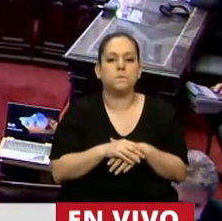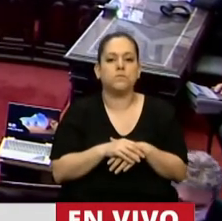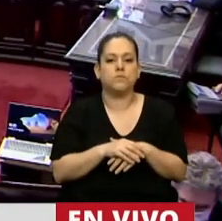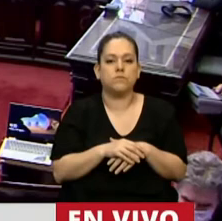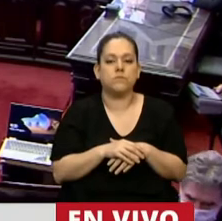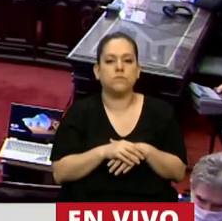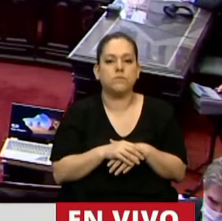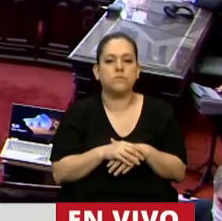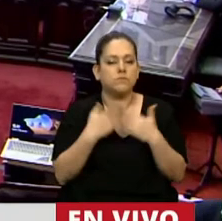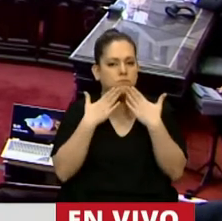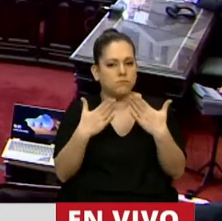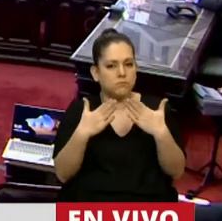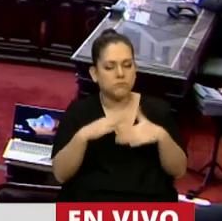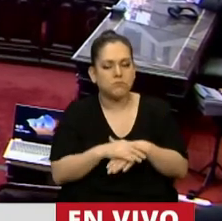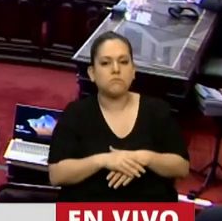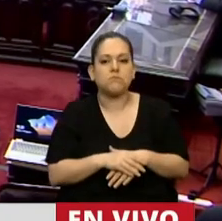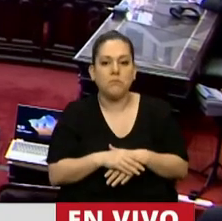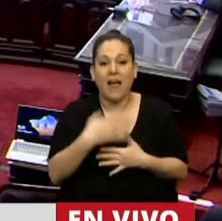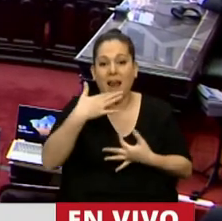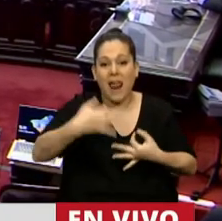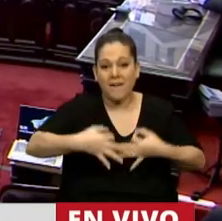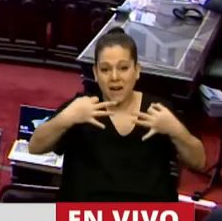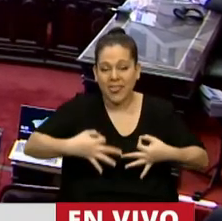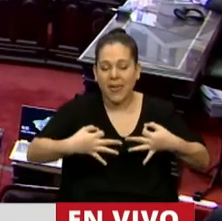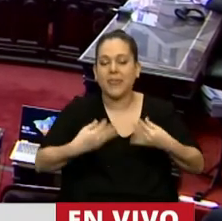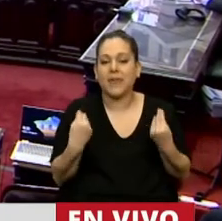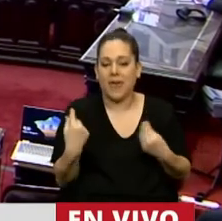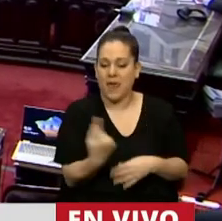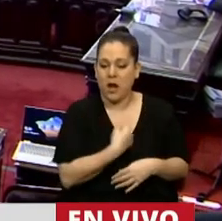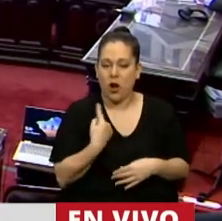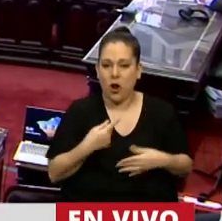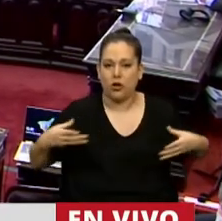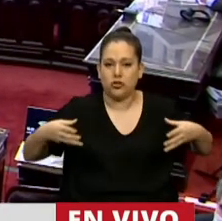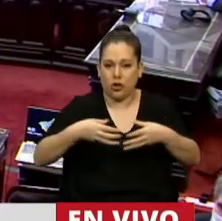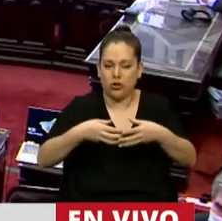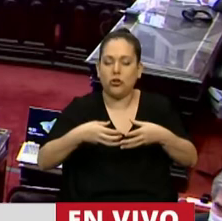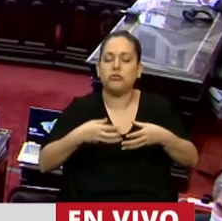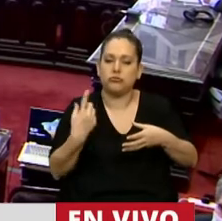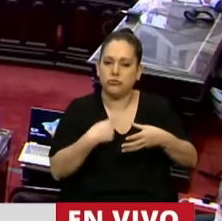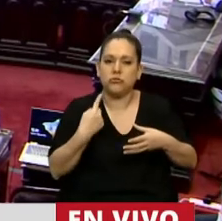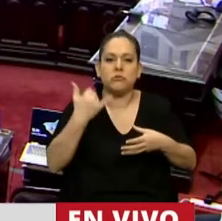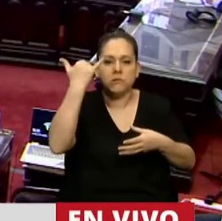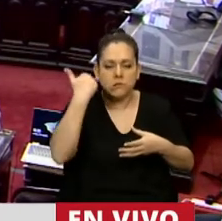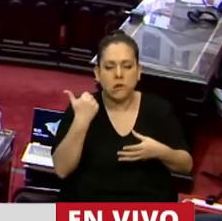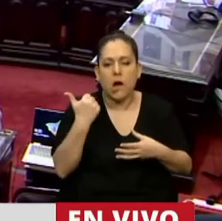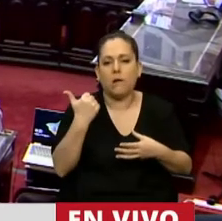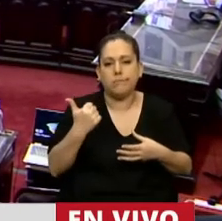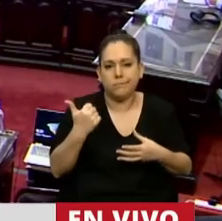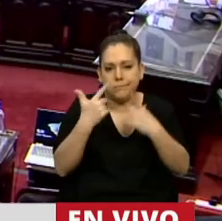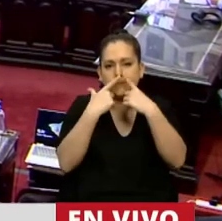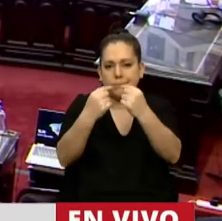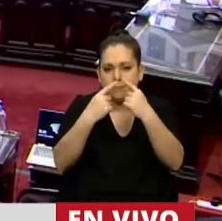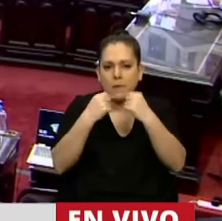Gracias. La verdad que nosotros veníamos reclamando ayuda al